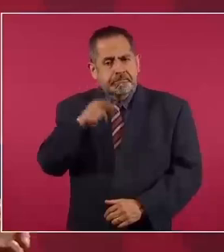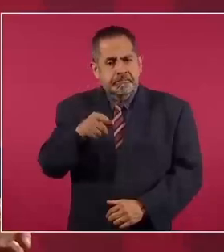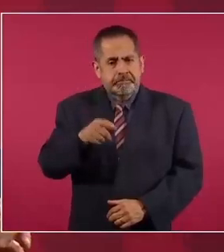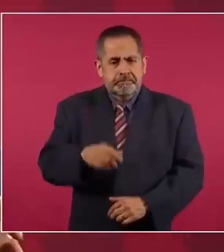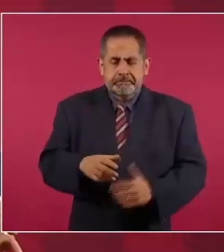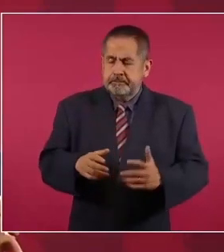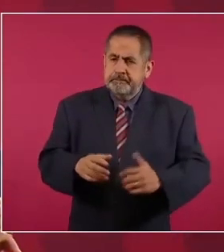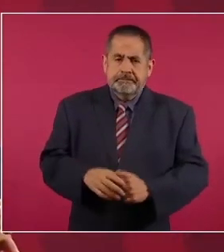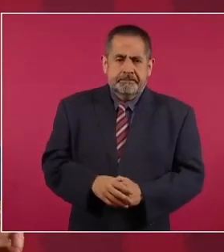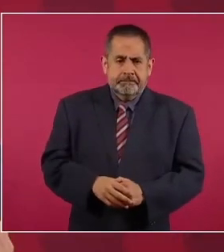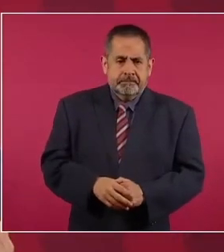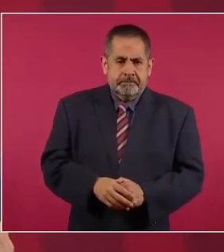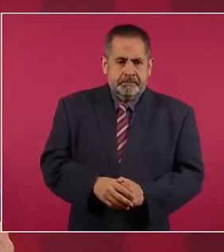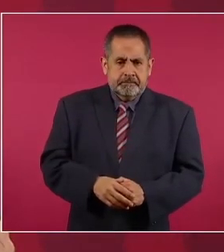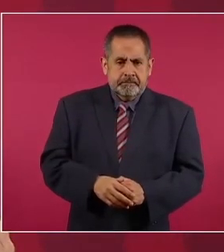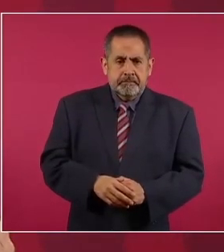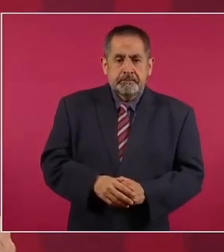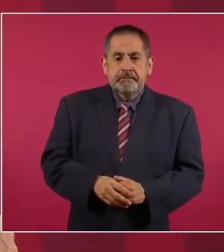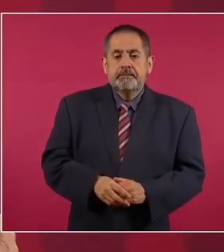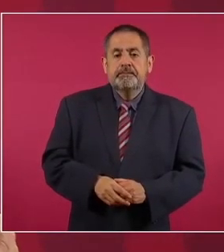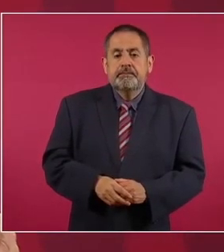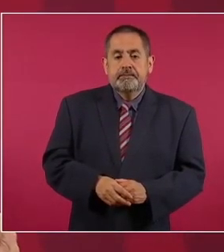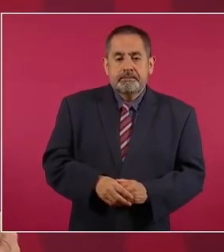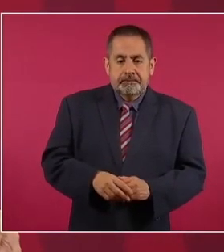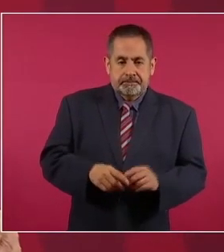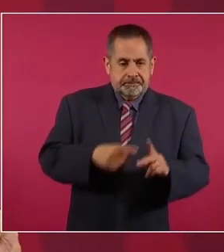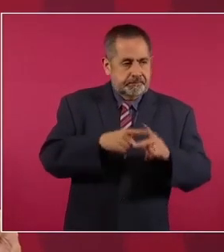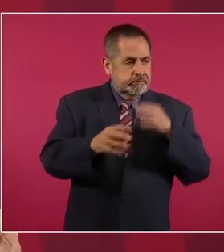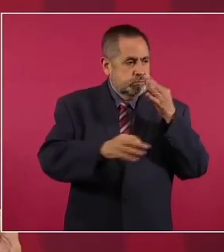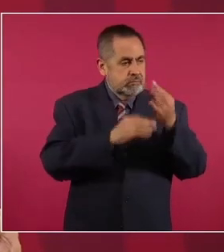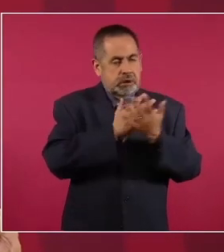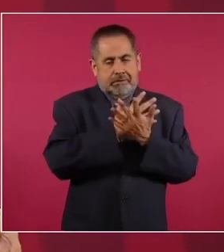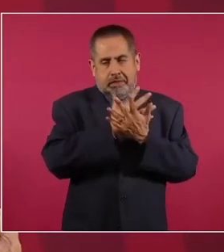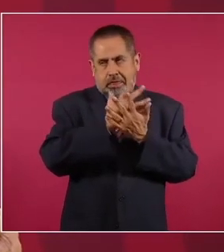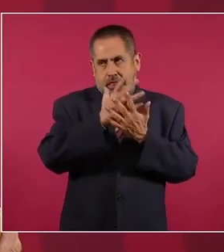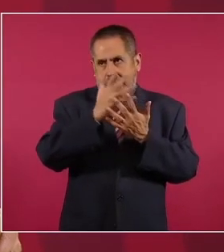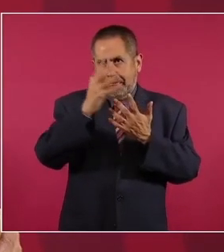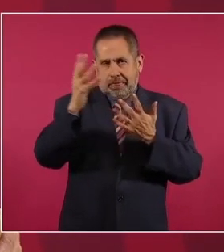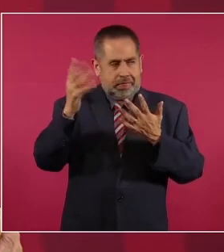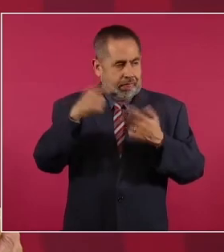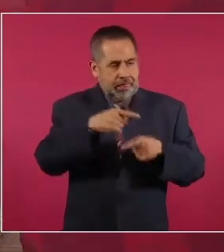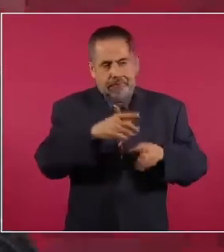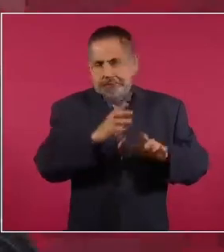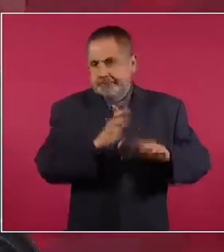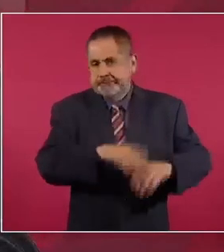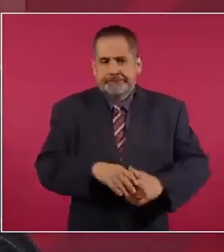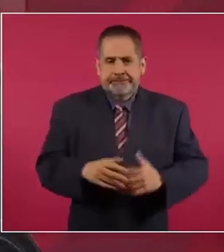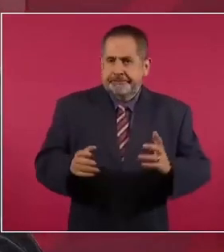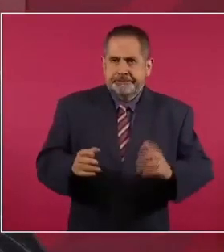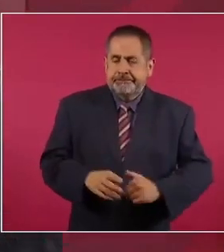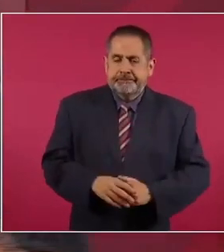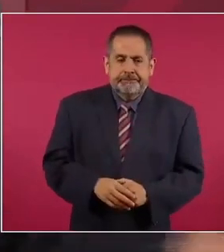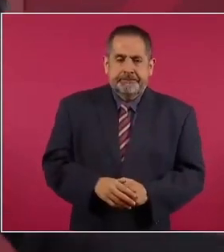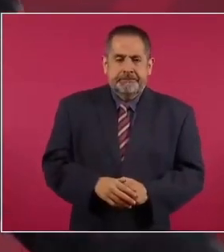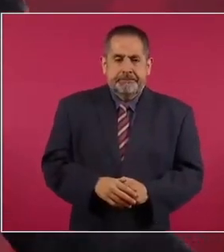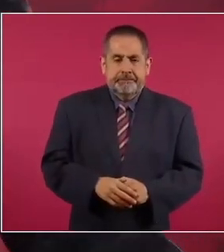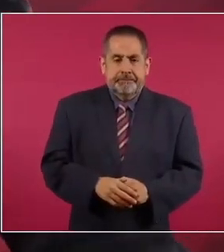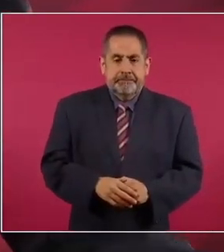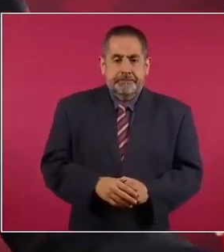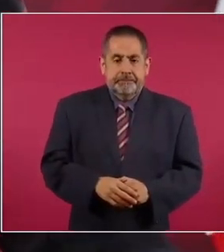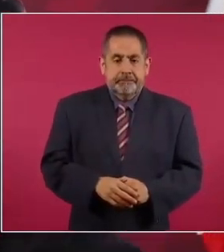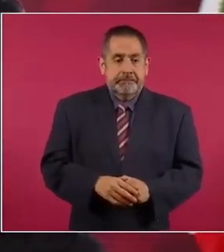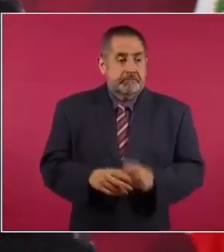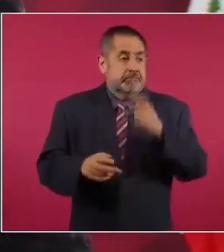con su sensacionalismo, ahí vienen las